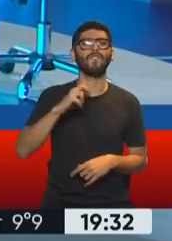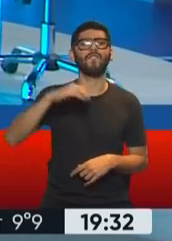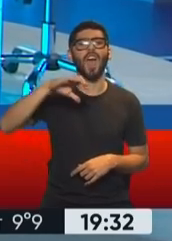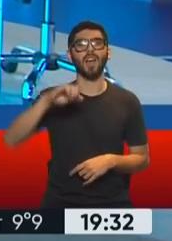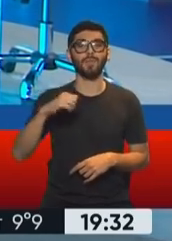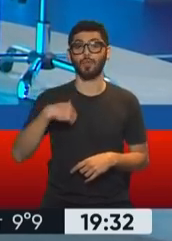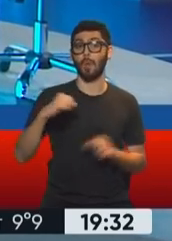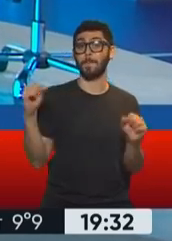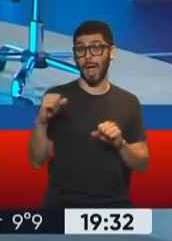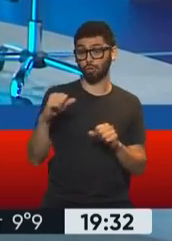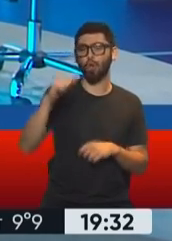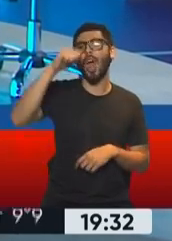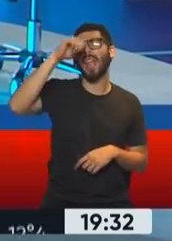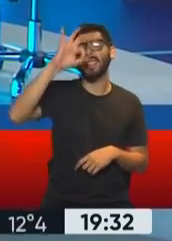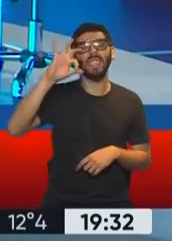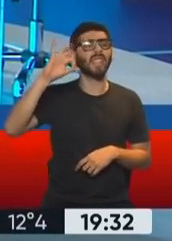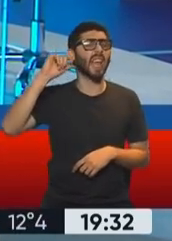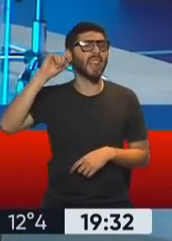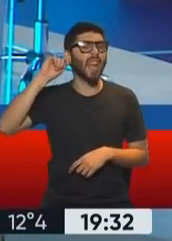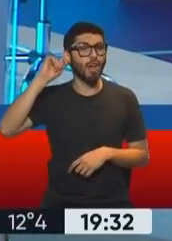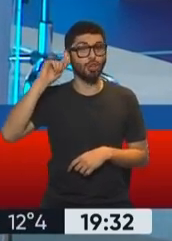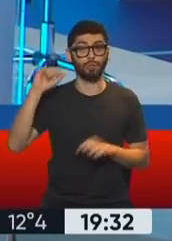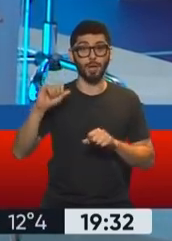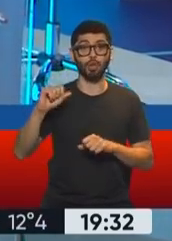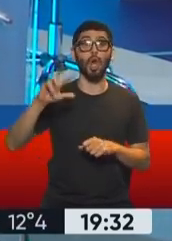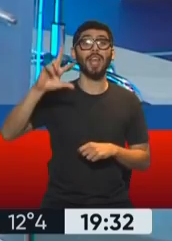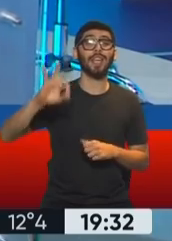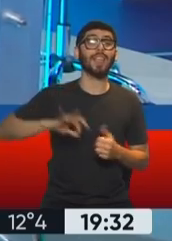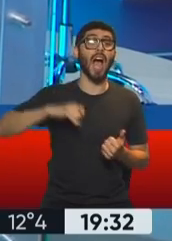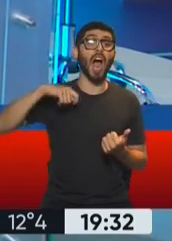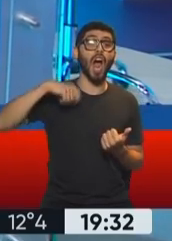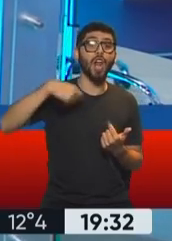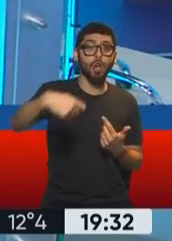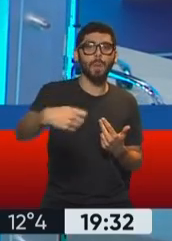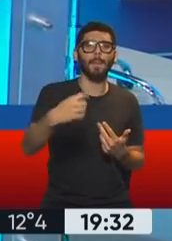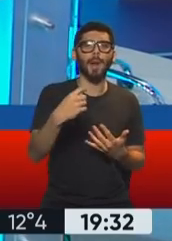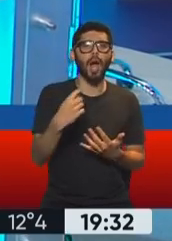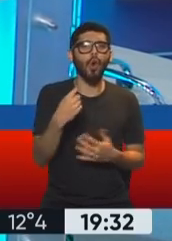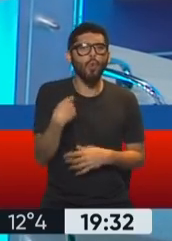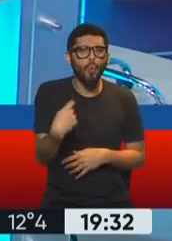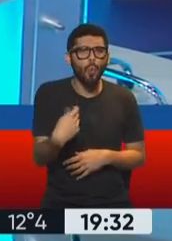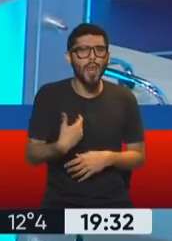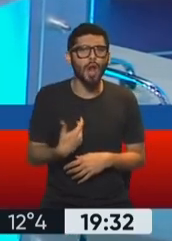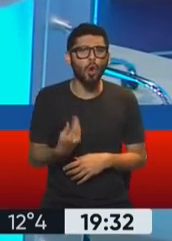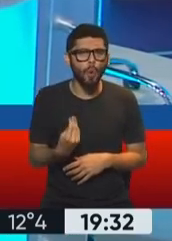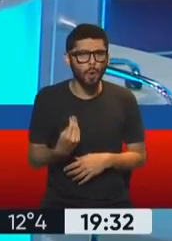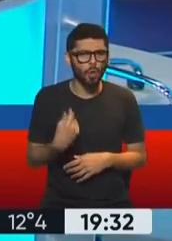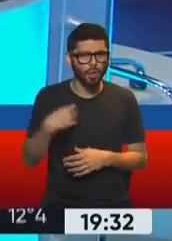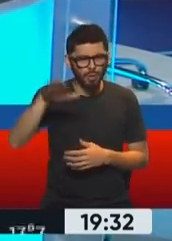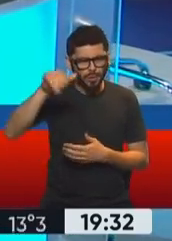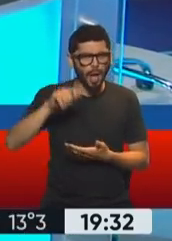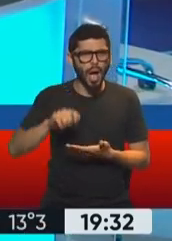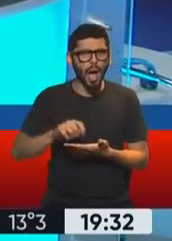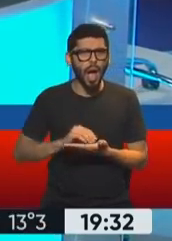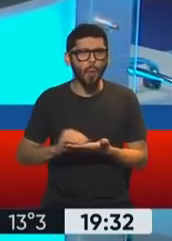60 años en mayo, tengo más de 30 años de aportes, y no sé cómo hacer para jubilarme. ¿Tengo que contratar a un abogado o es lo que